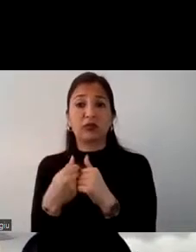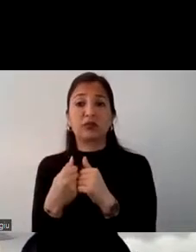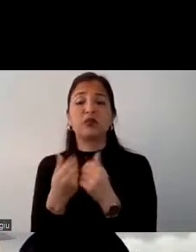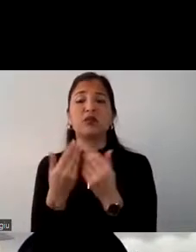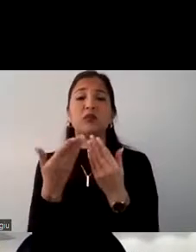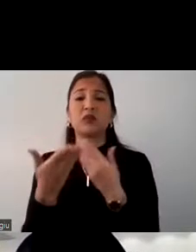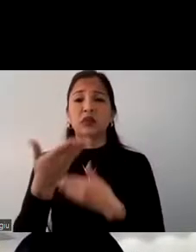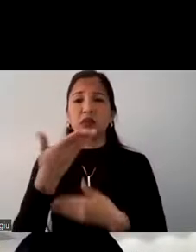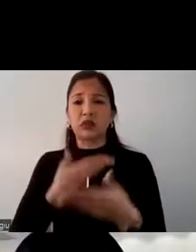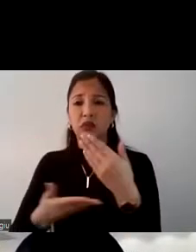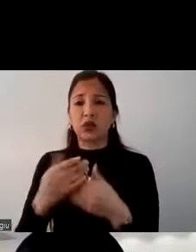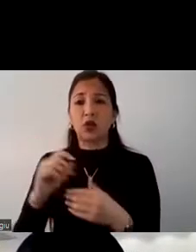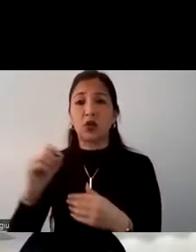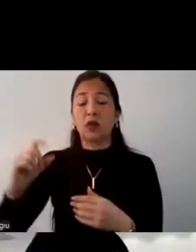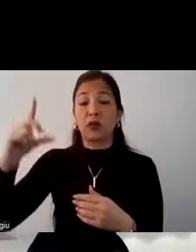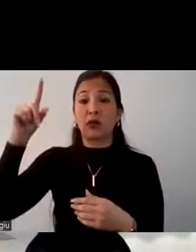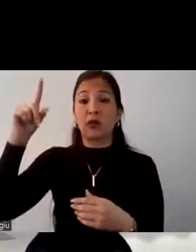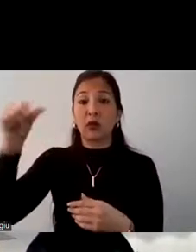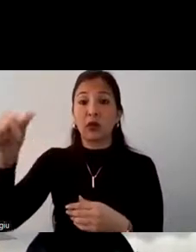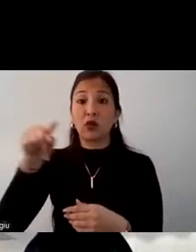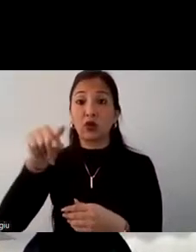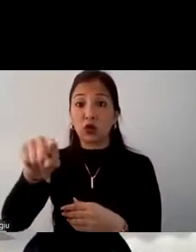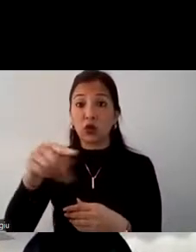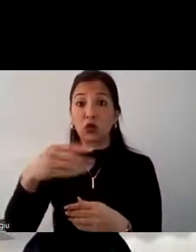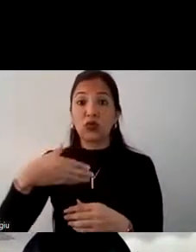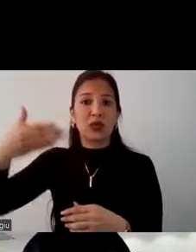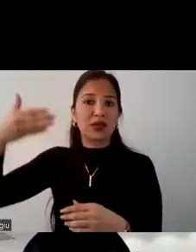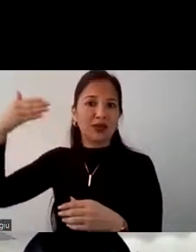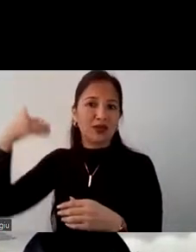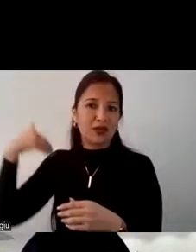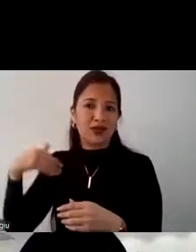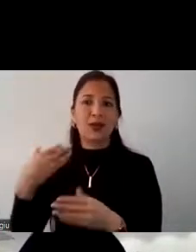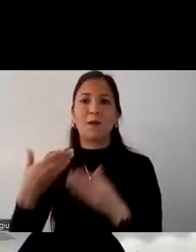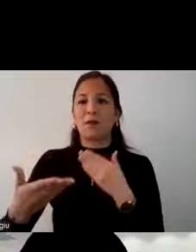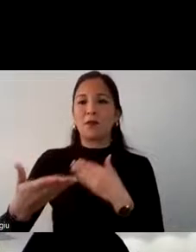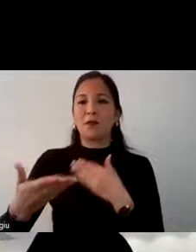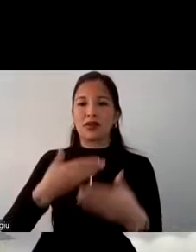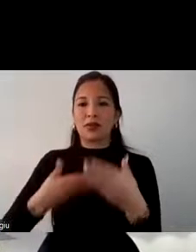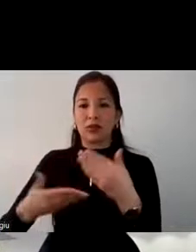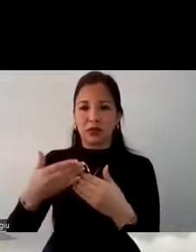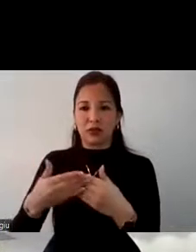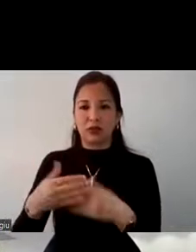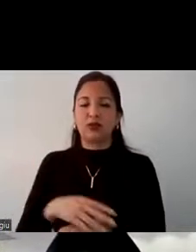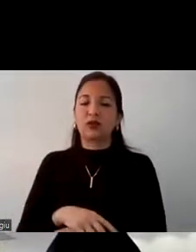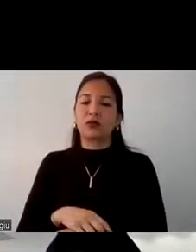todas las ventajas que nosotros ya hemos visto en el transcurso de la presentación ante ellos